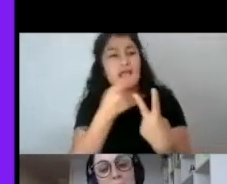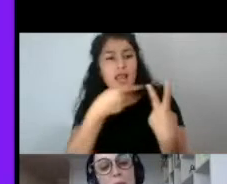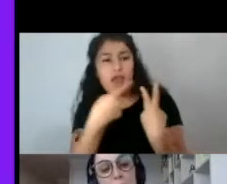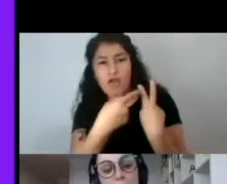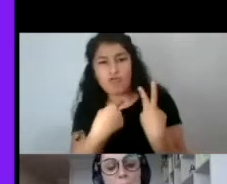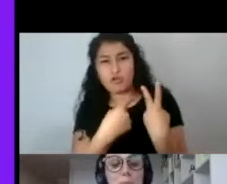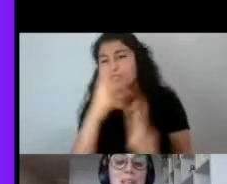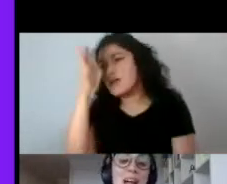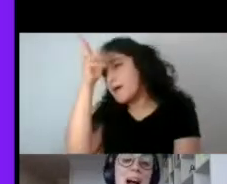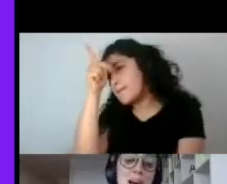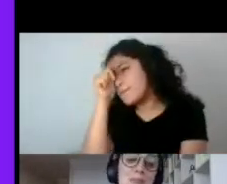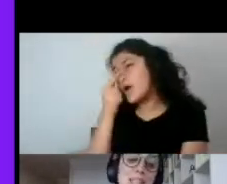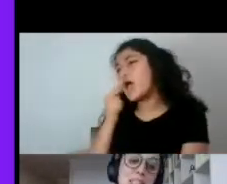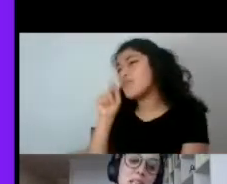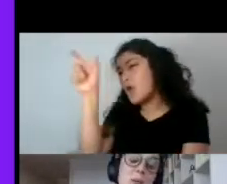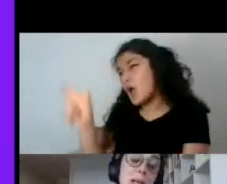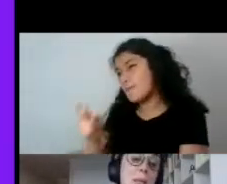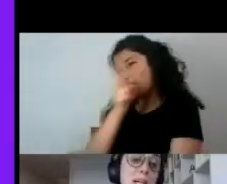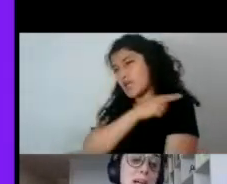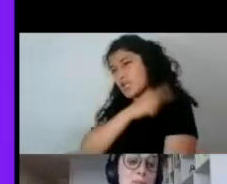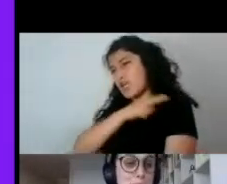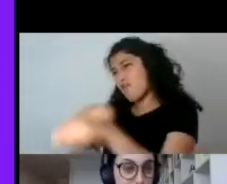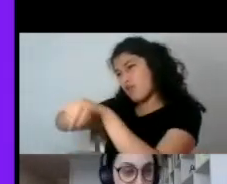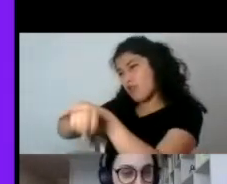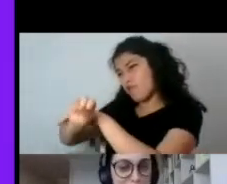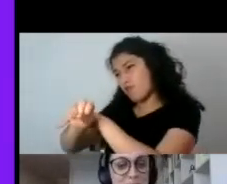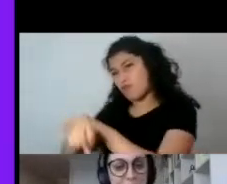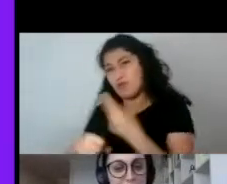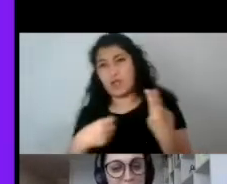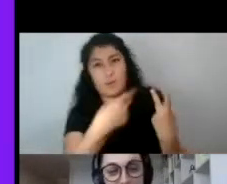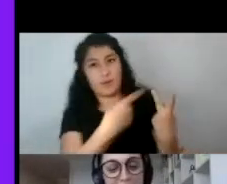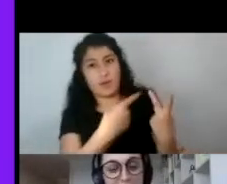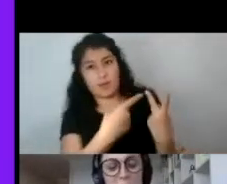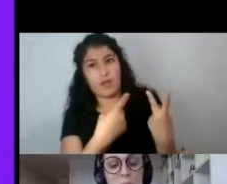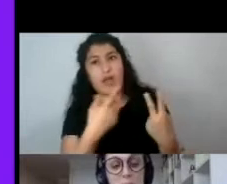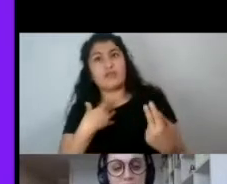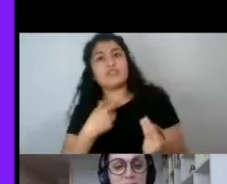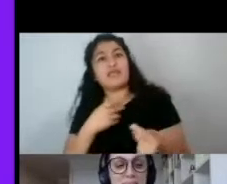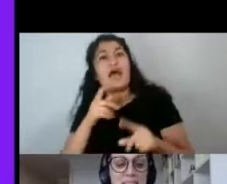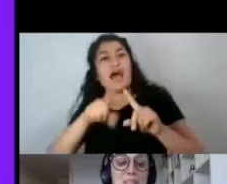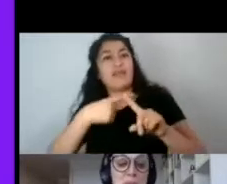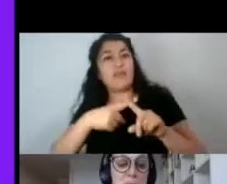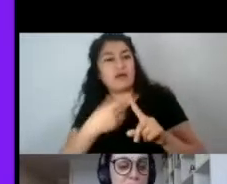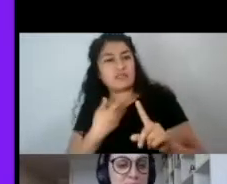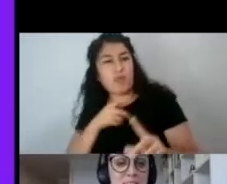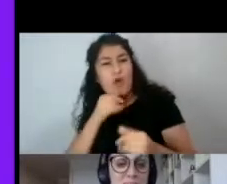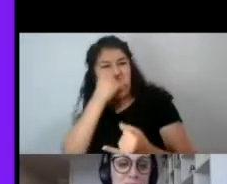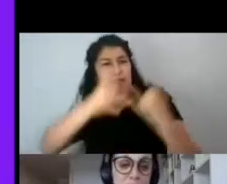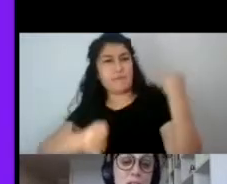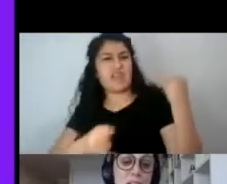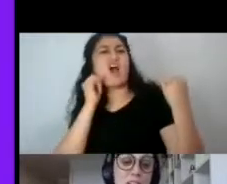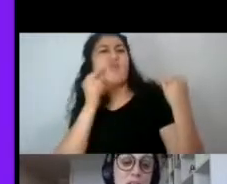equipo de fútbol, ambas tienen una enemiga, yo, la capitana del equipo de porristas, la superficial,